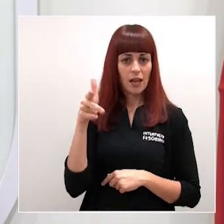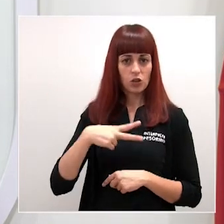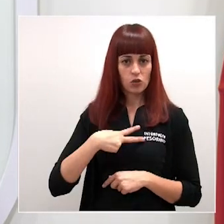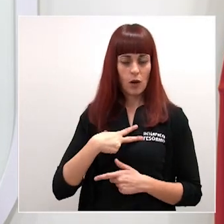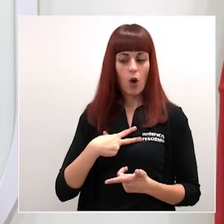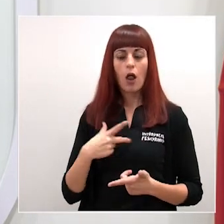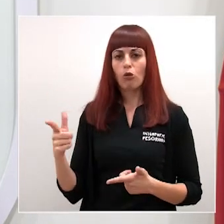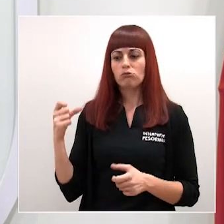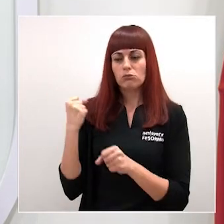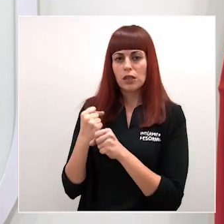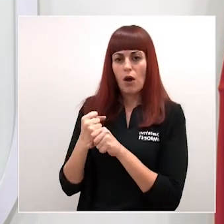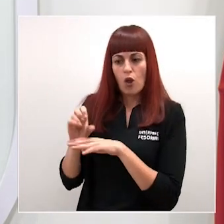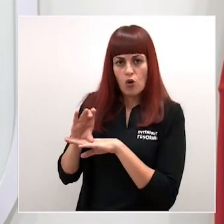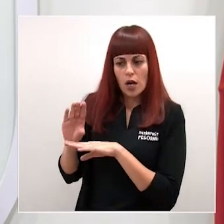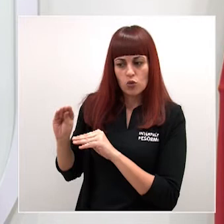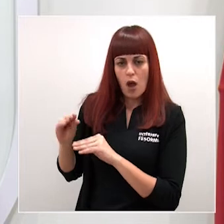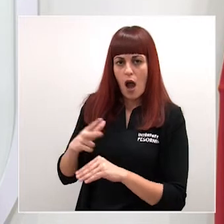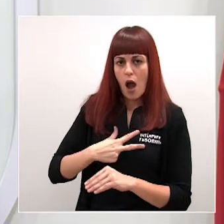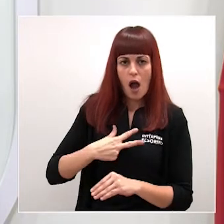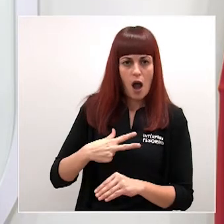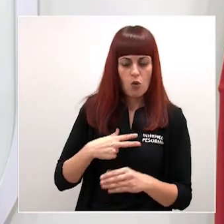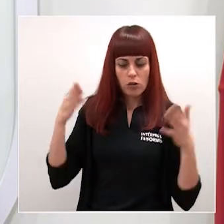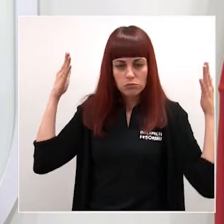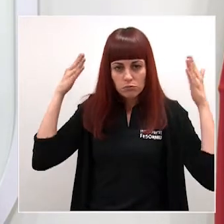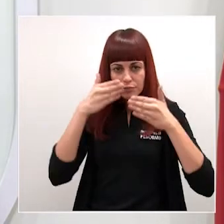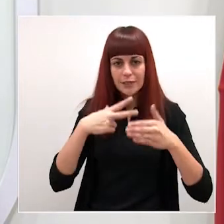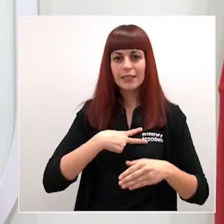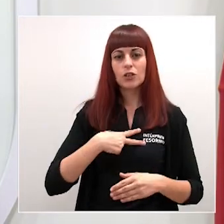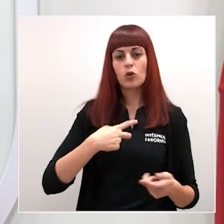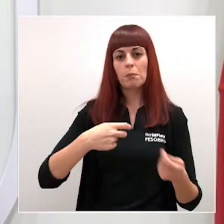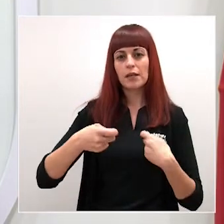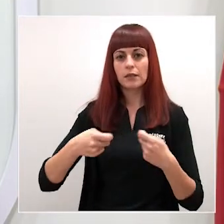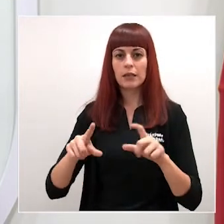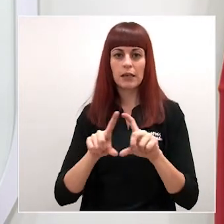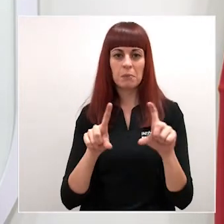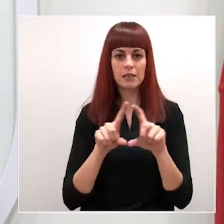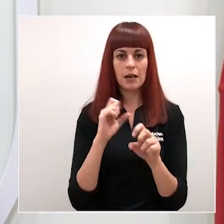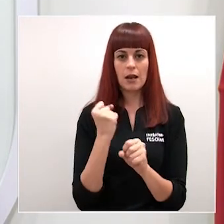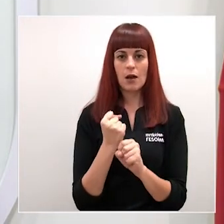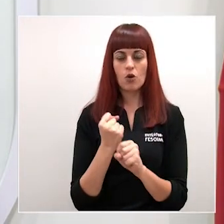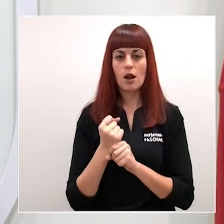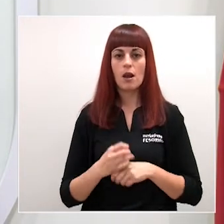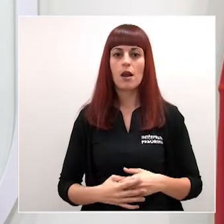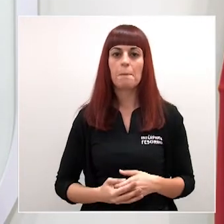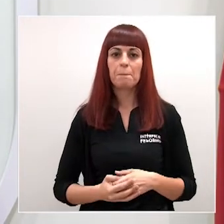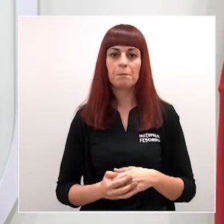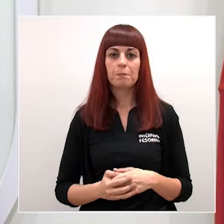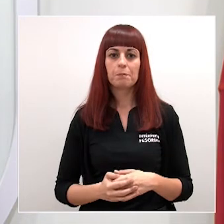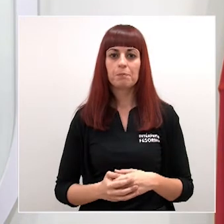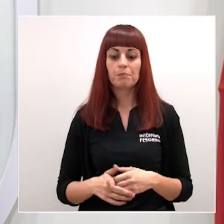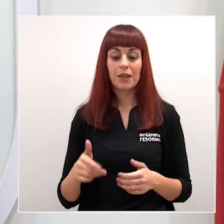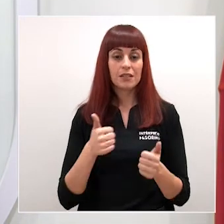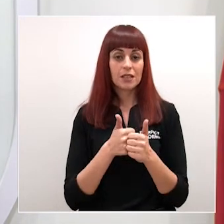carrera como abogado con especial dedicación al derecho mercantil empresarial y laboral hasta ahora el